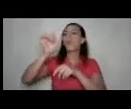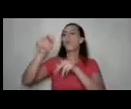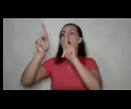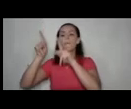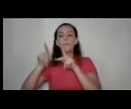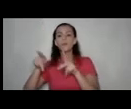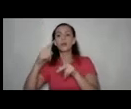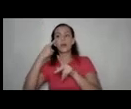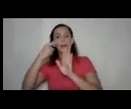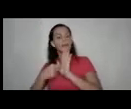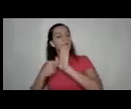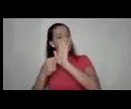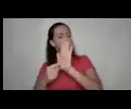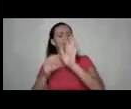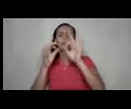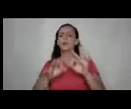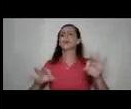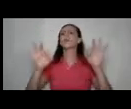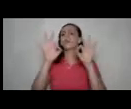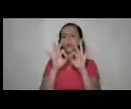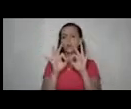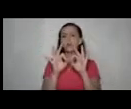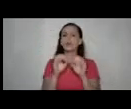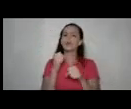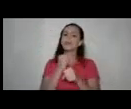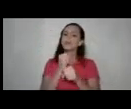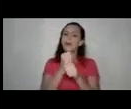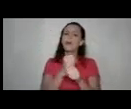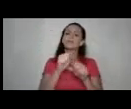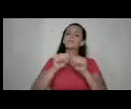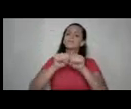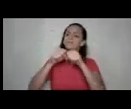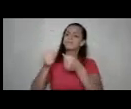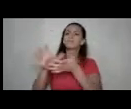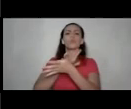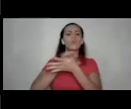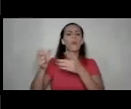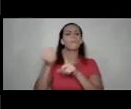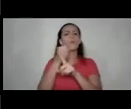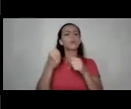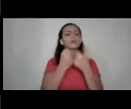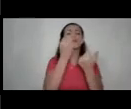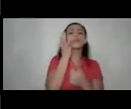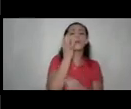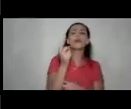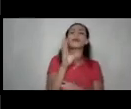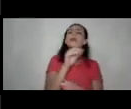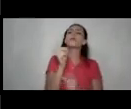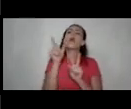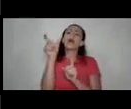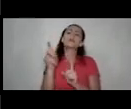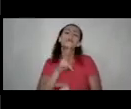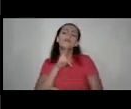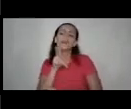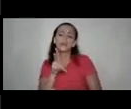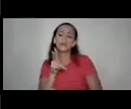visibilicen la importancia de trabajar en la erradicación de la violencia contra las mujeres y cuál es esa realidad que las